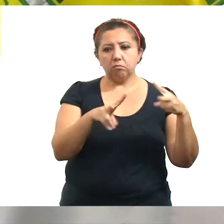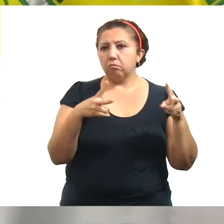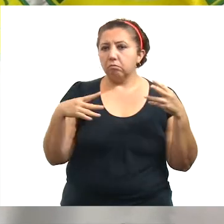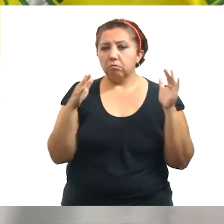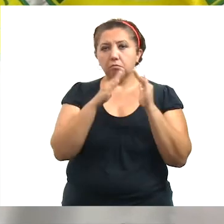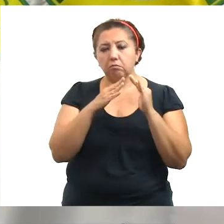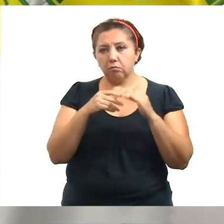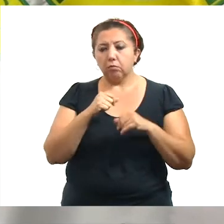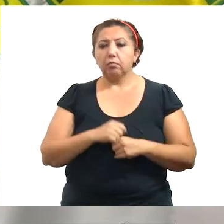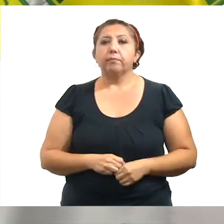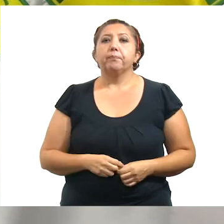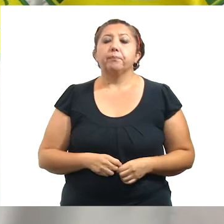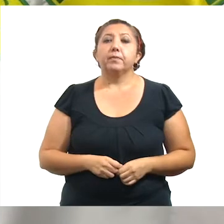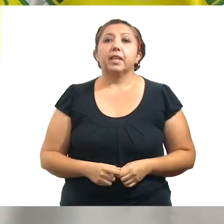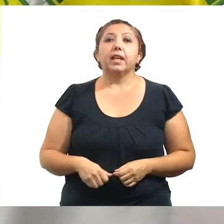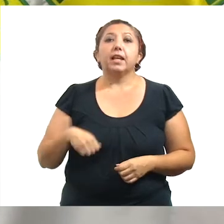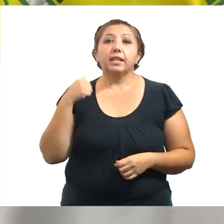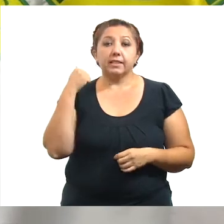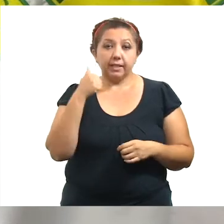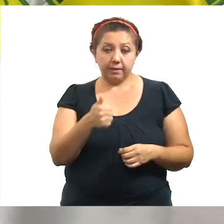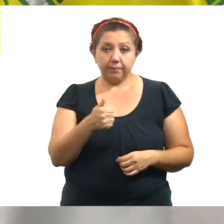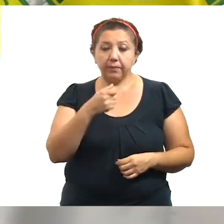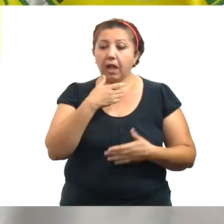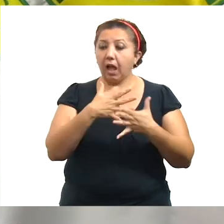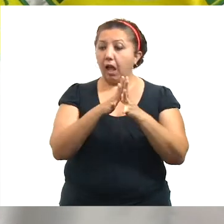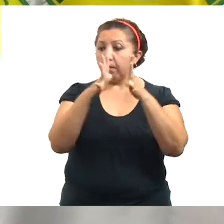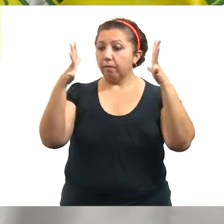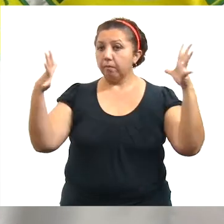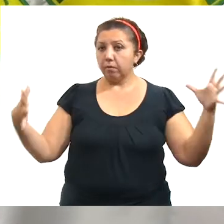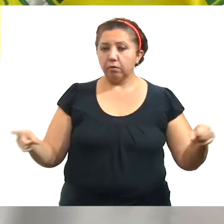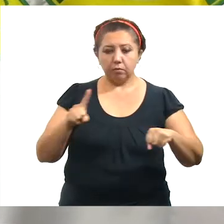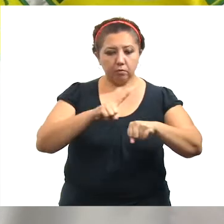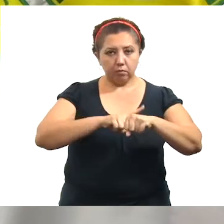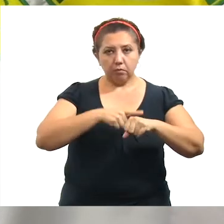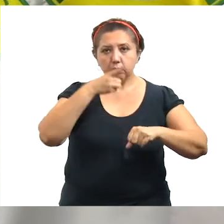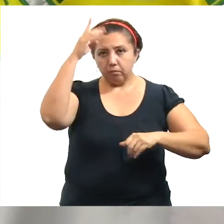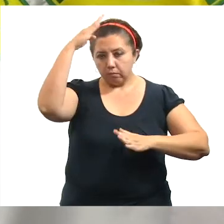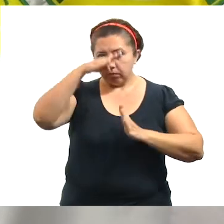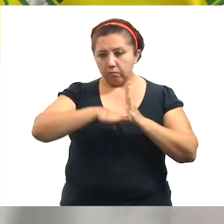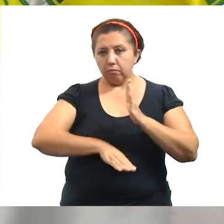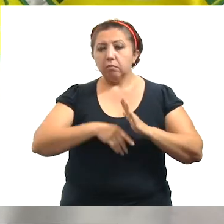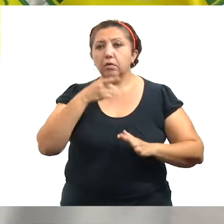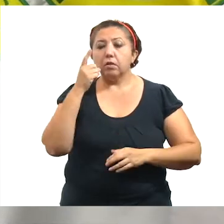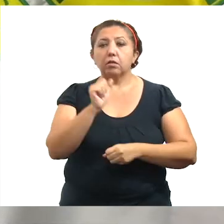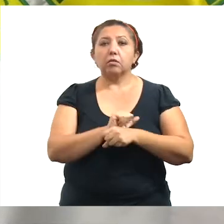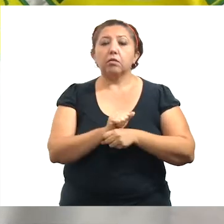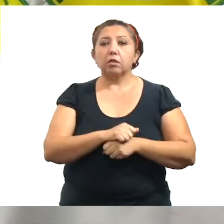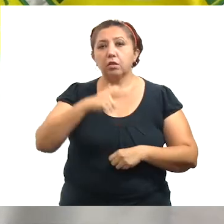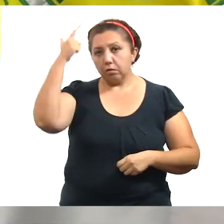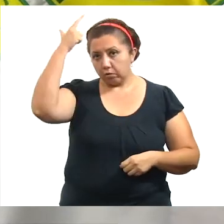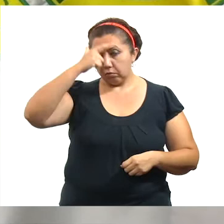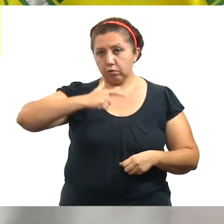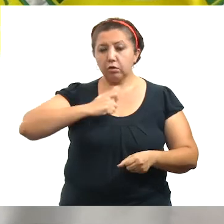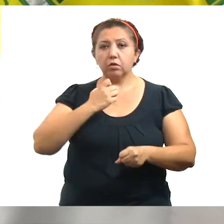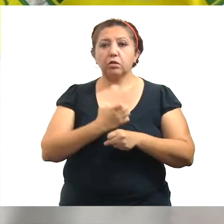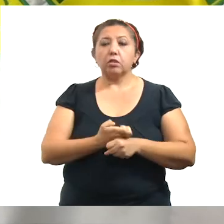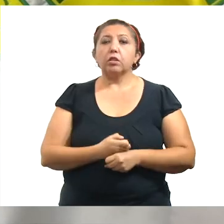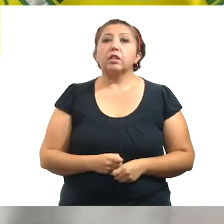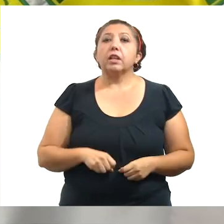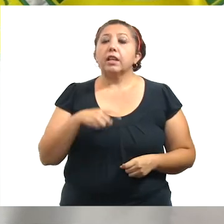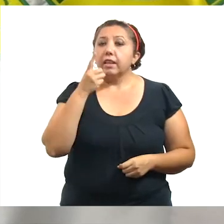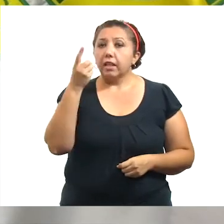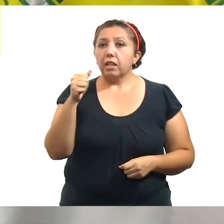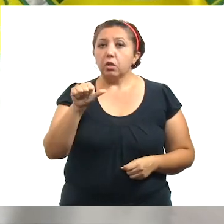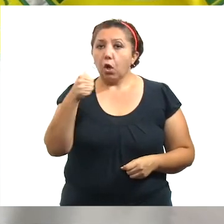domicilio o en ventanilla. Sexto, ampliación del horario de las medidas para reducir la movilidad vehicular nocturna en el estado de las